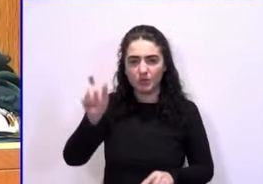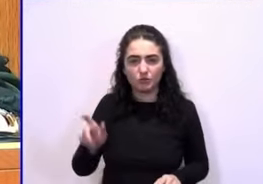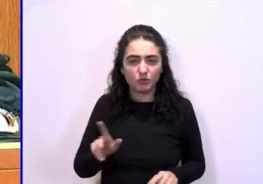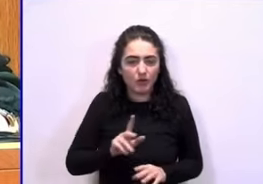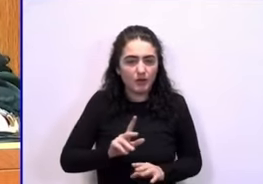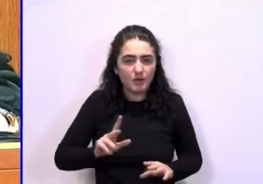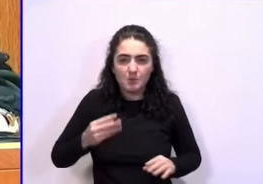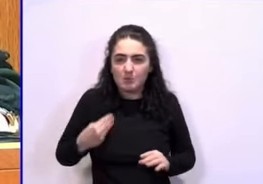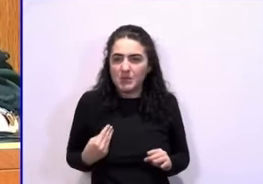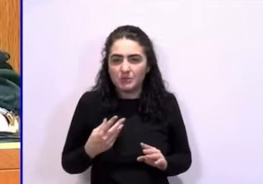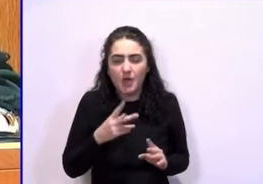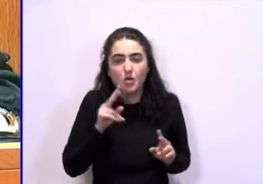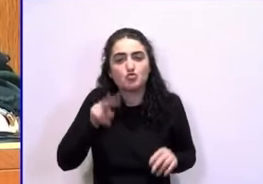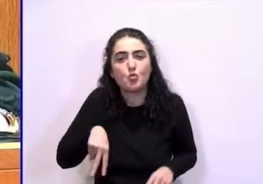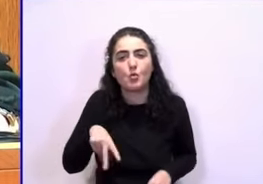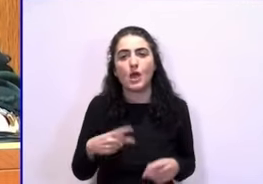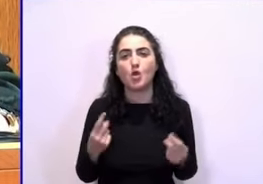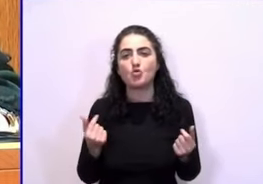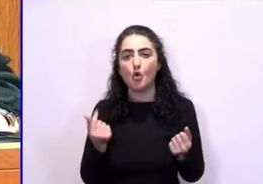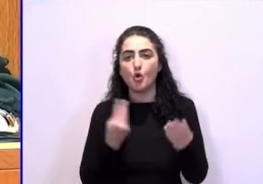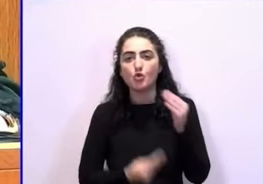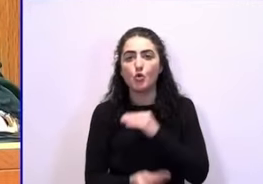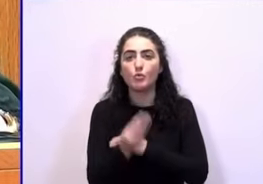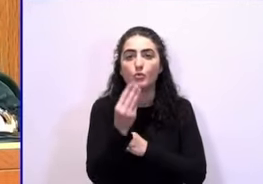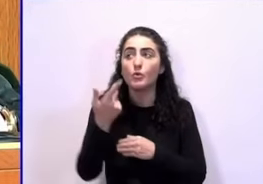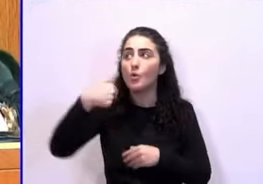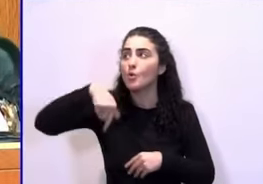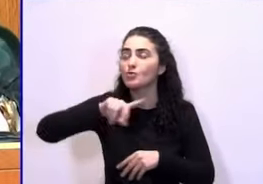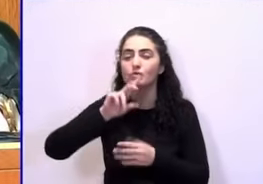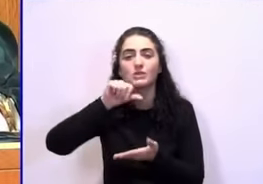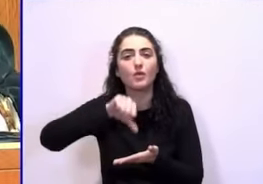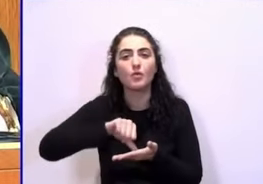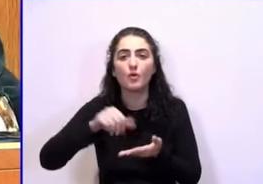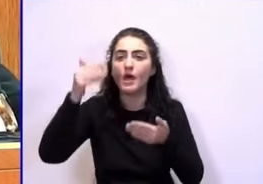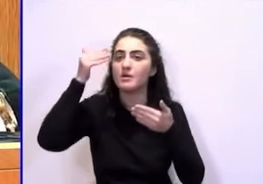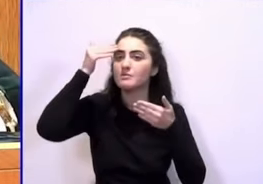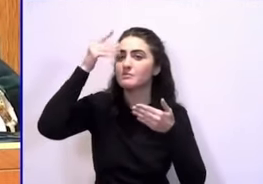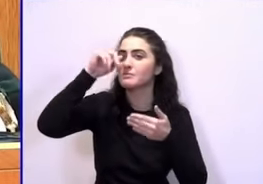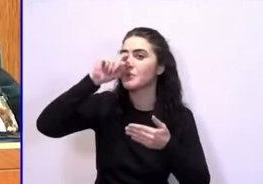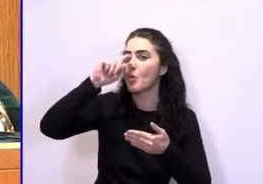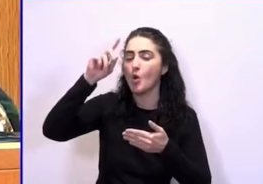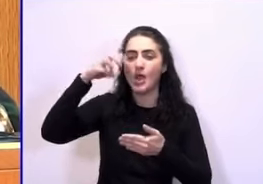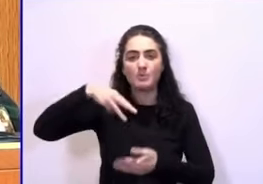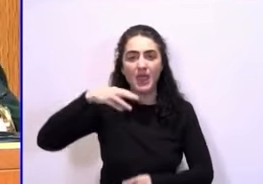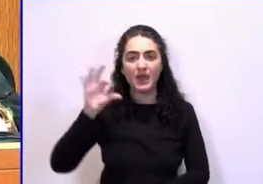groñés. Todavía no hay un reconocimiento en nuestra ciudad a Miguel Sarabia.